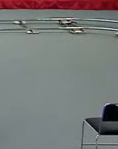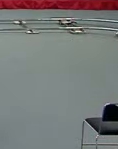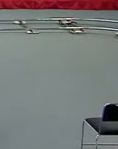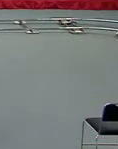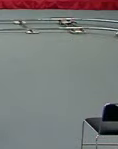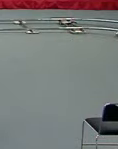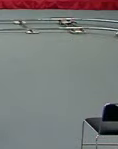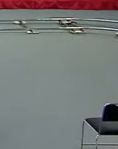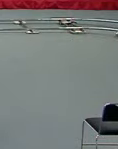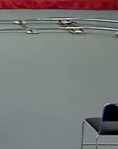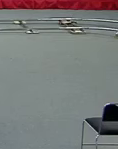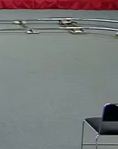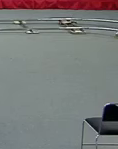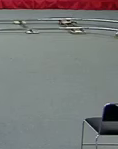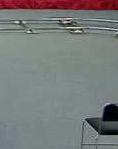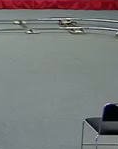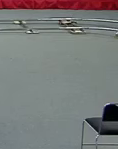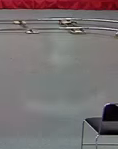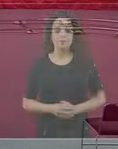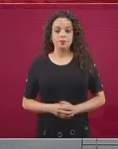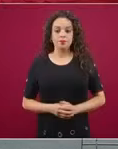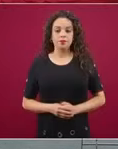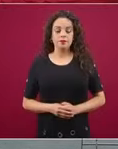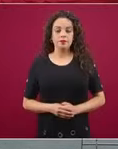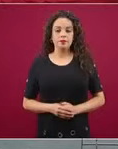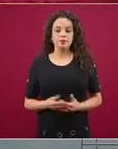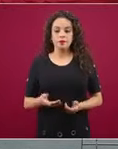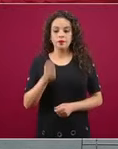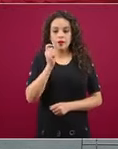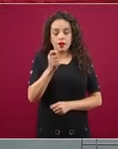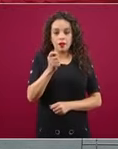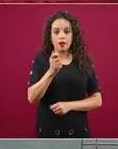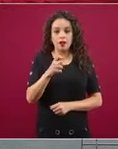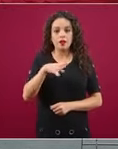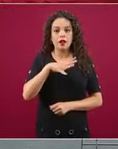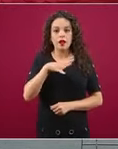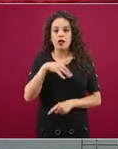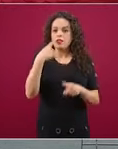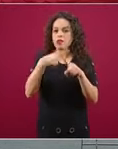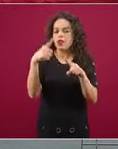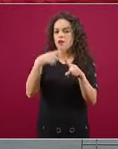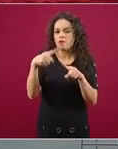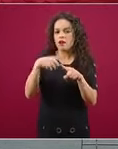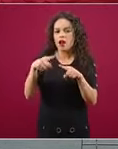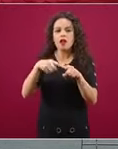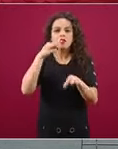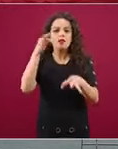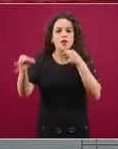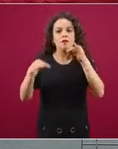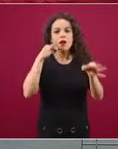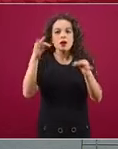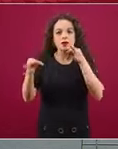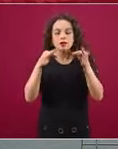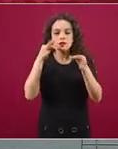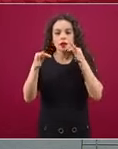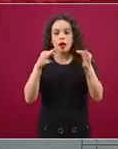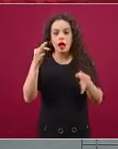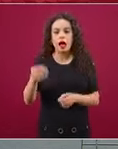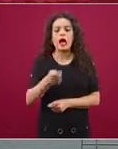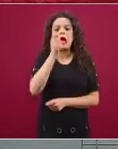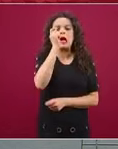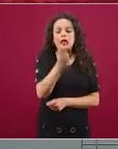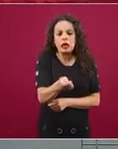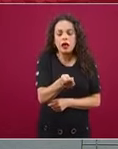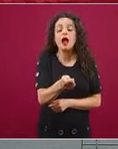Alas para el Cambio, que tiene una serie de mensajes dirigidos básicamente a la